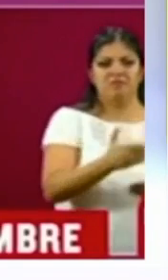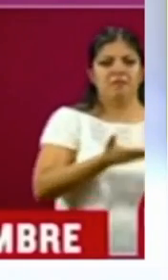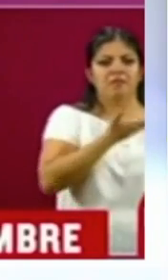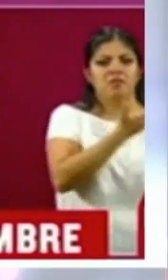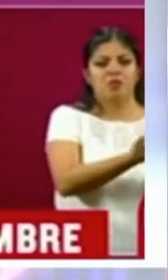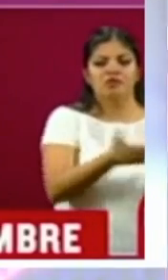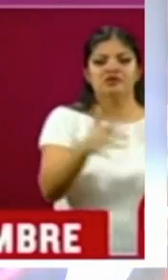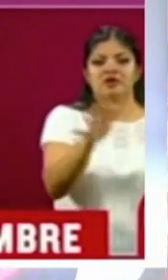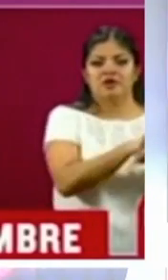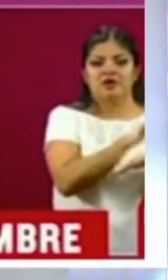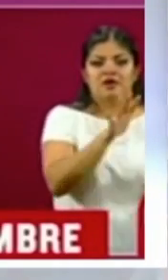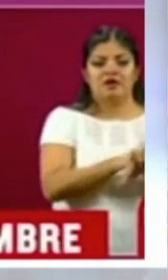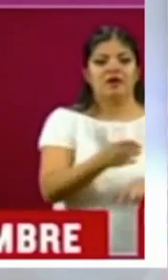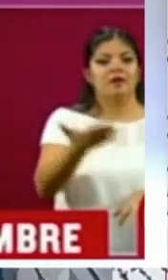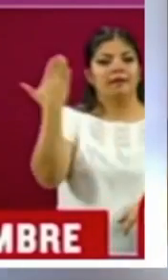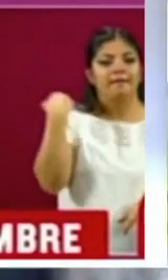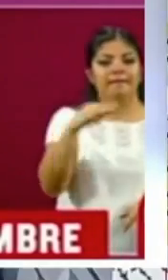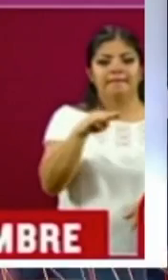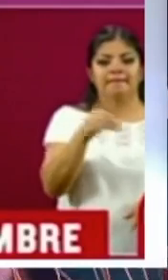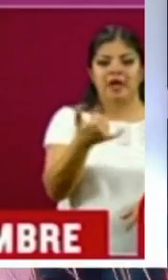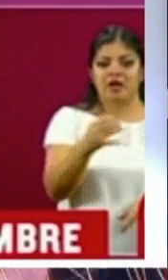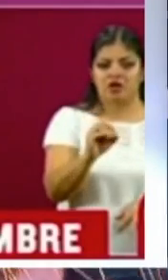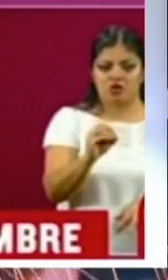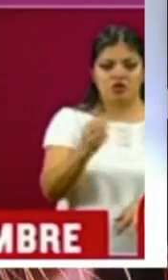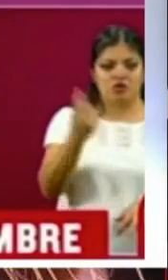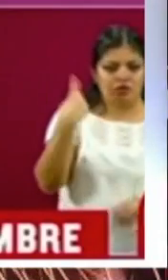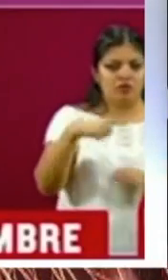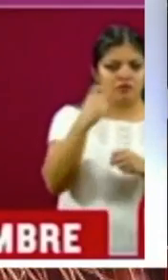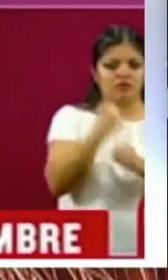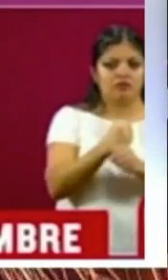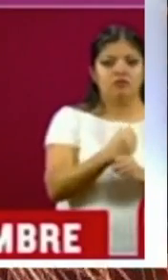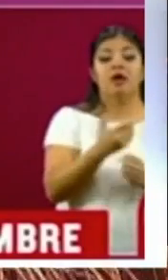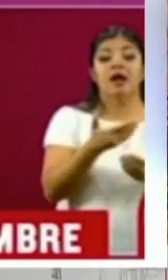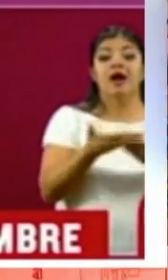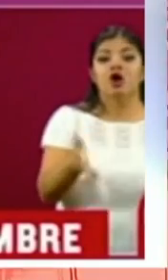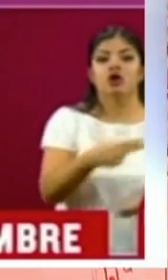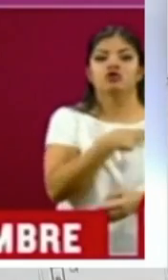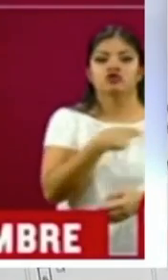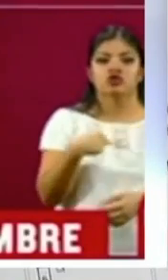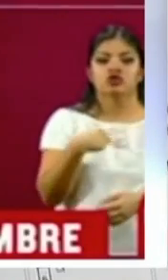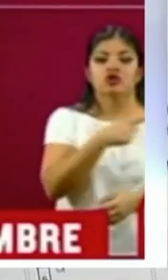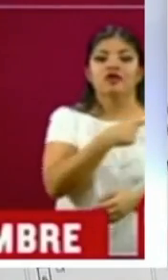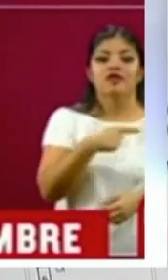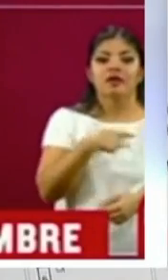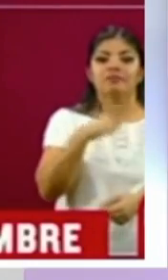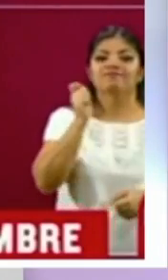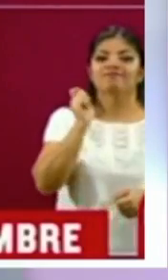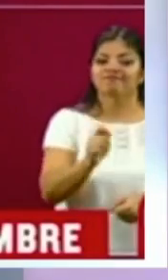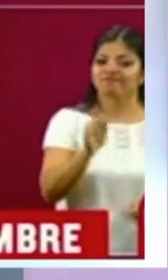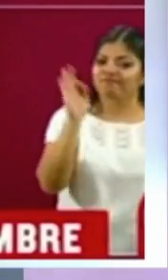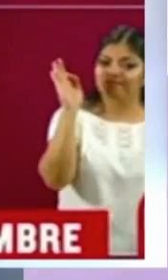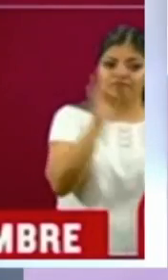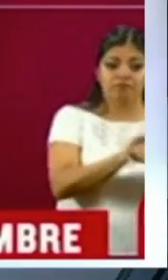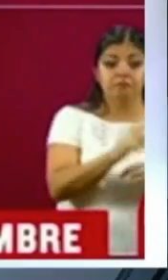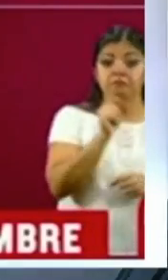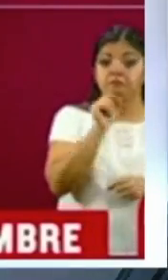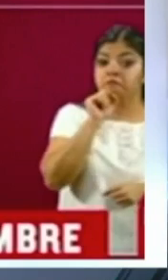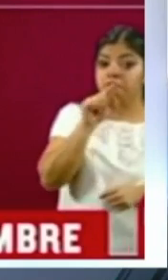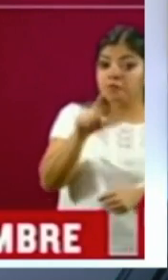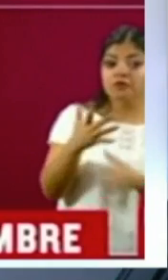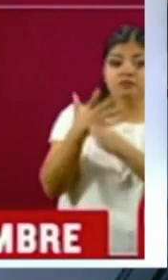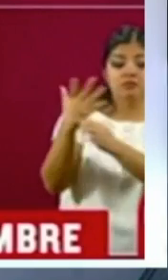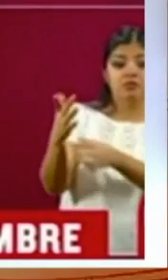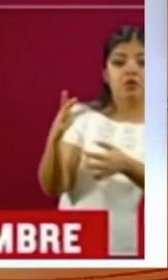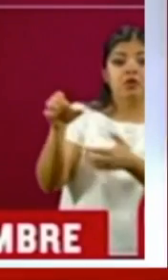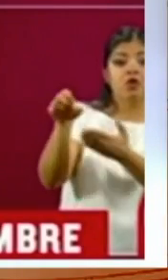clases presenciales antes del 7 de septiembre. Durante la conferencia de prensa sobre los programas de bienestar en México, el máximo